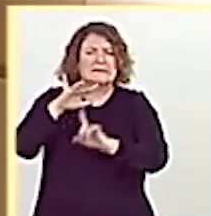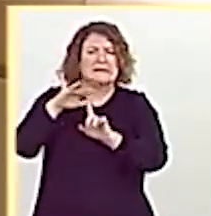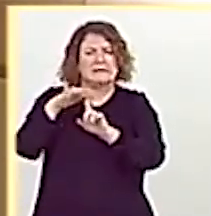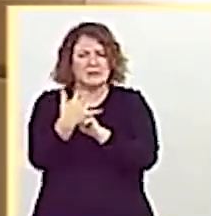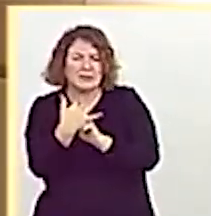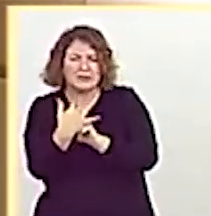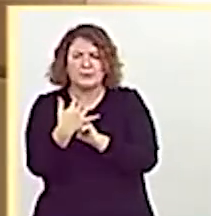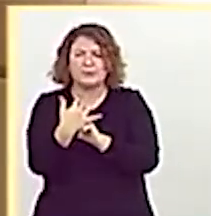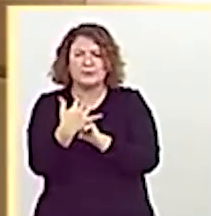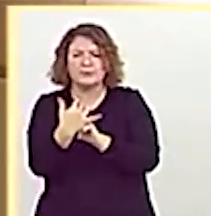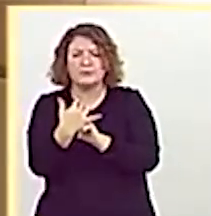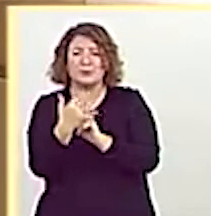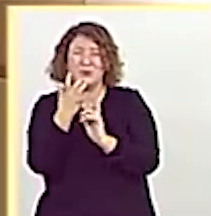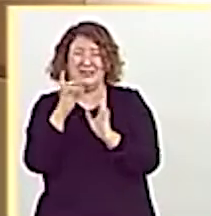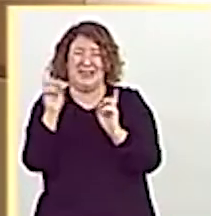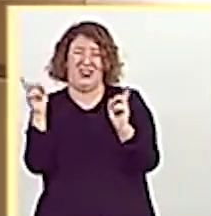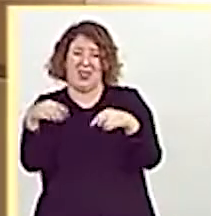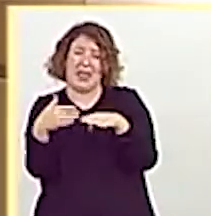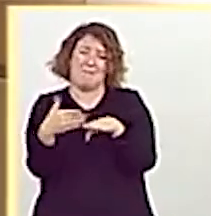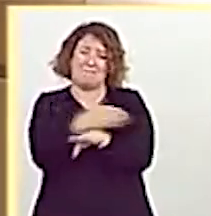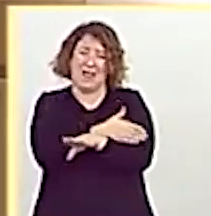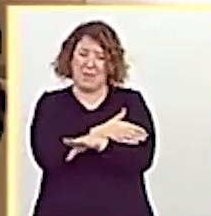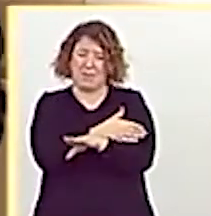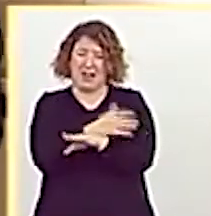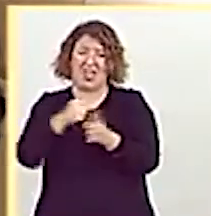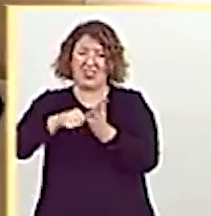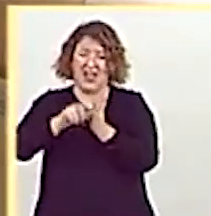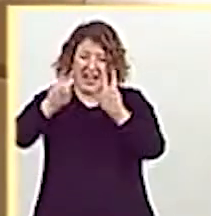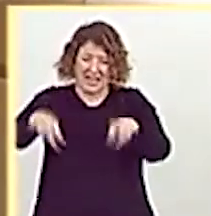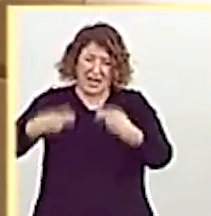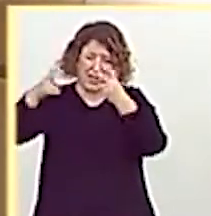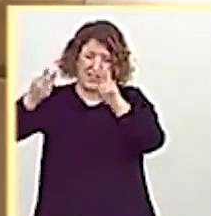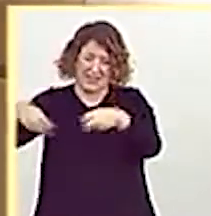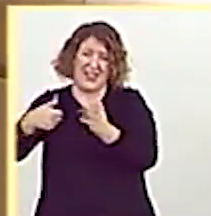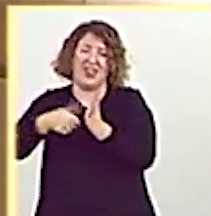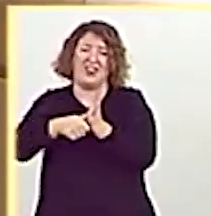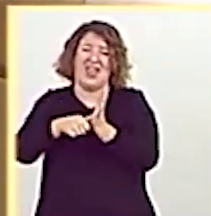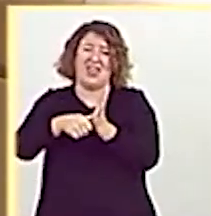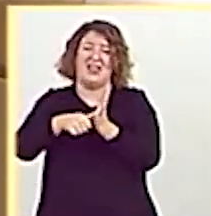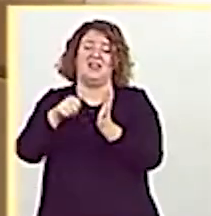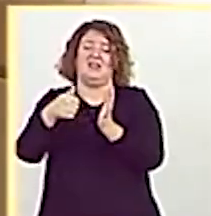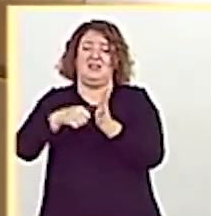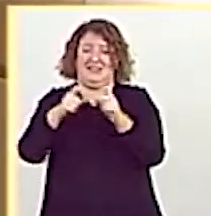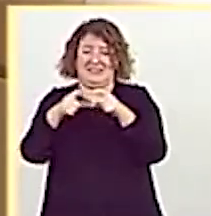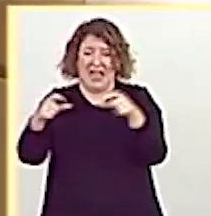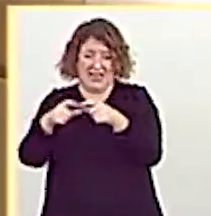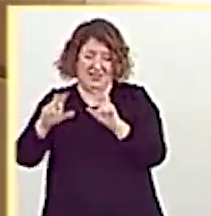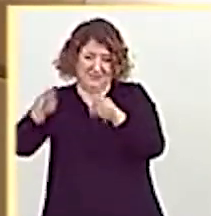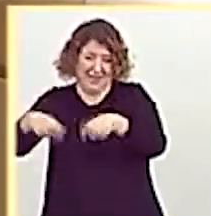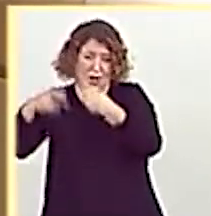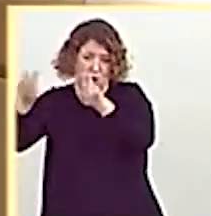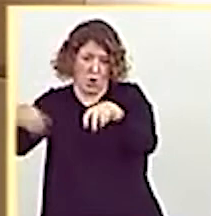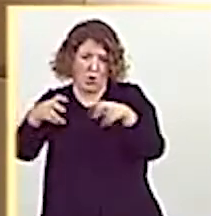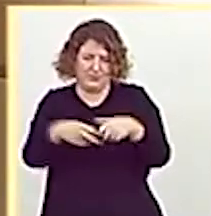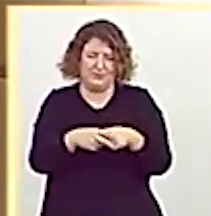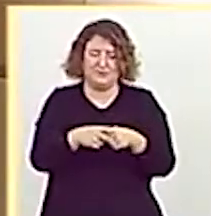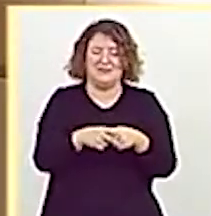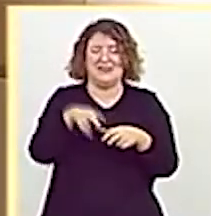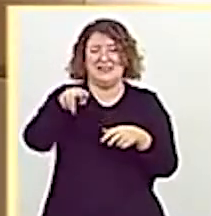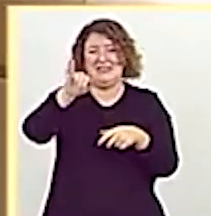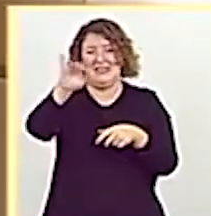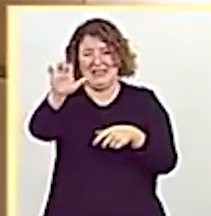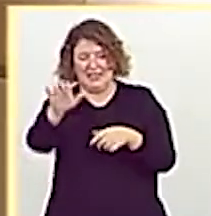dificultad para las citas previas para la renovación de los NIEES, de las tarjetas de identidad. También se ha visto,